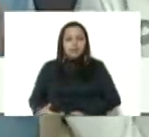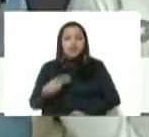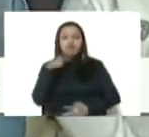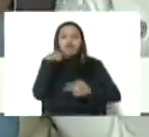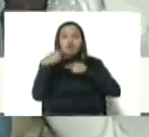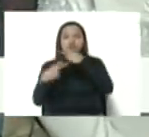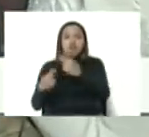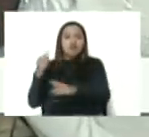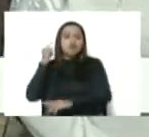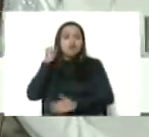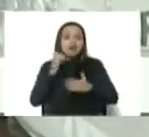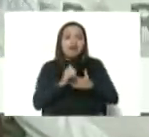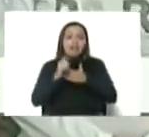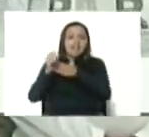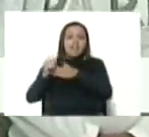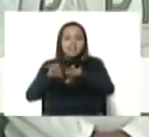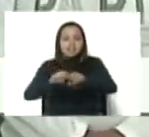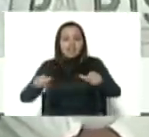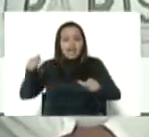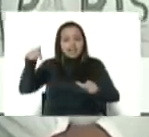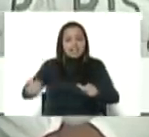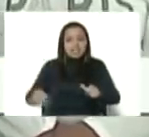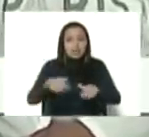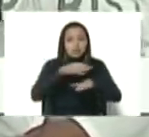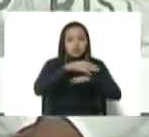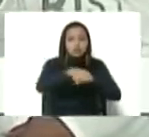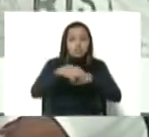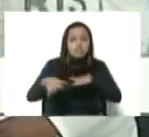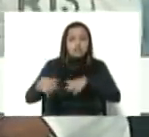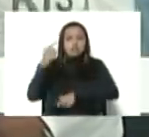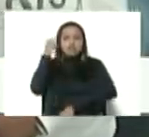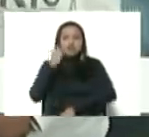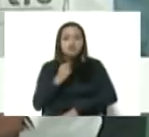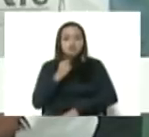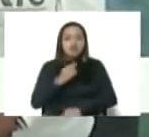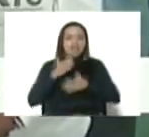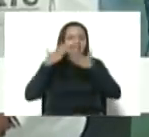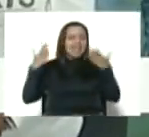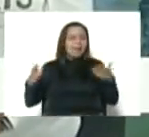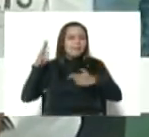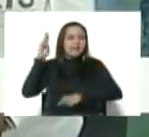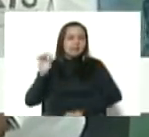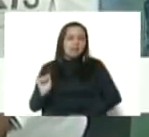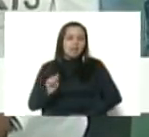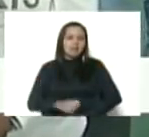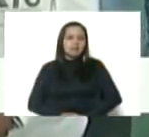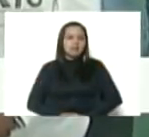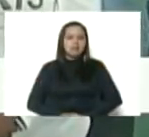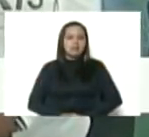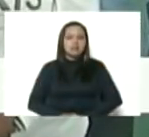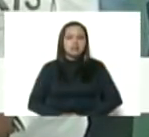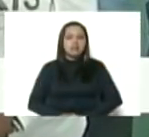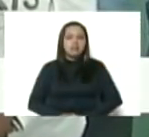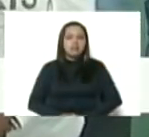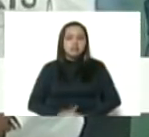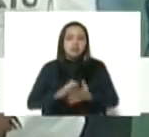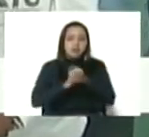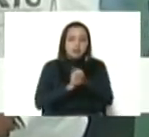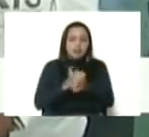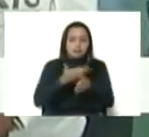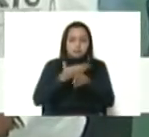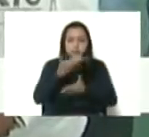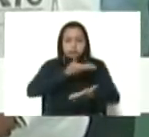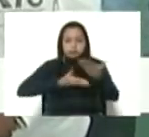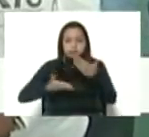a una jefa territorial de aquí, del municipio Sucre, del Gran Petare, una compañera que ha batallado en el área de salud